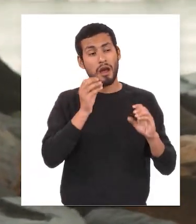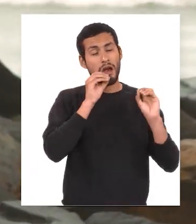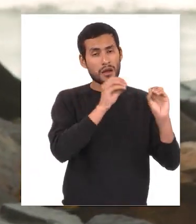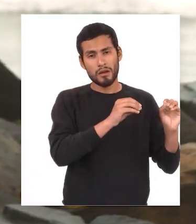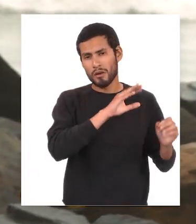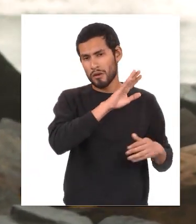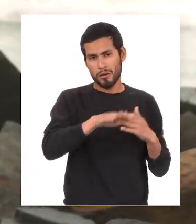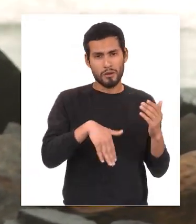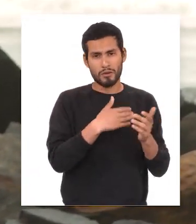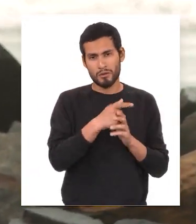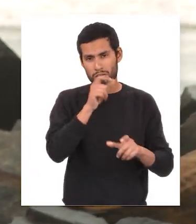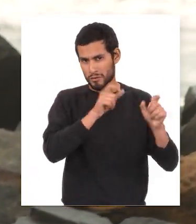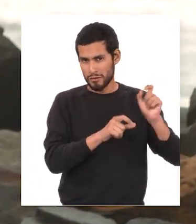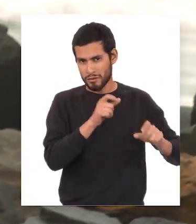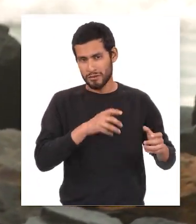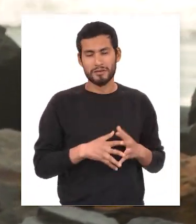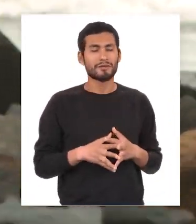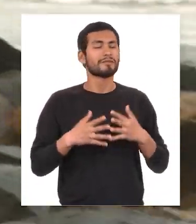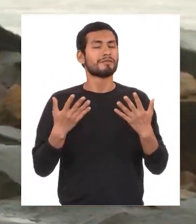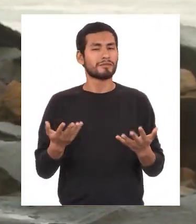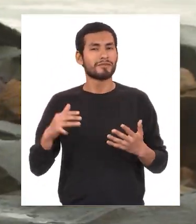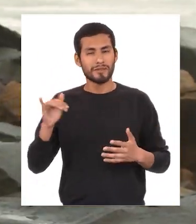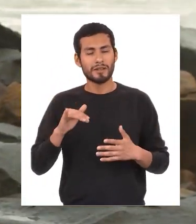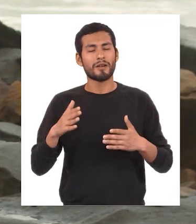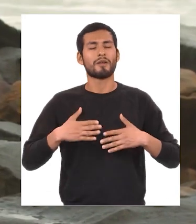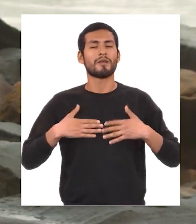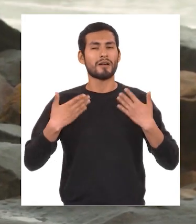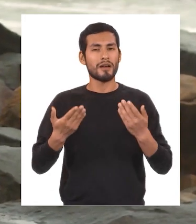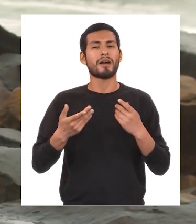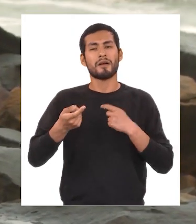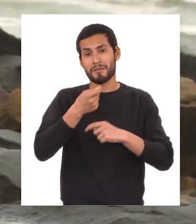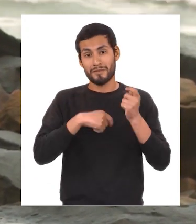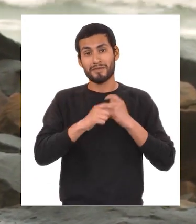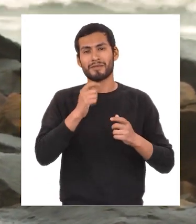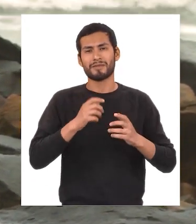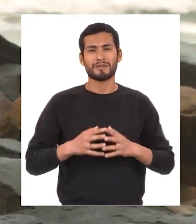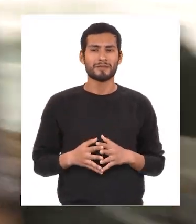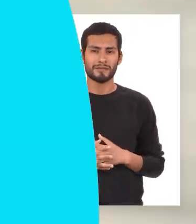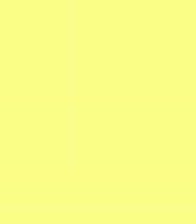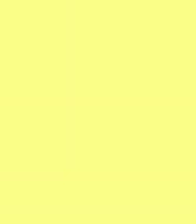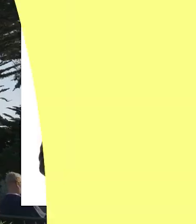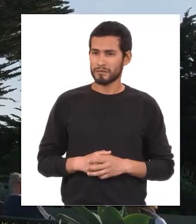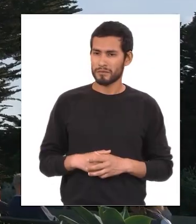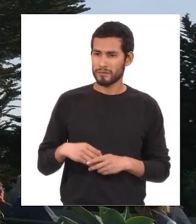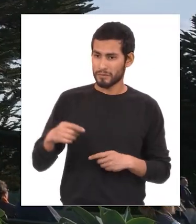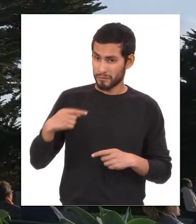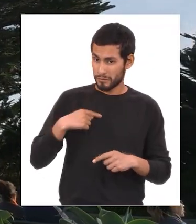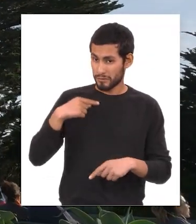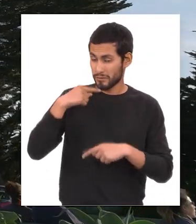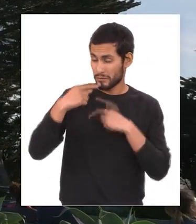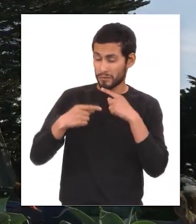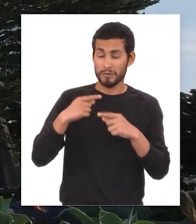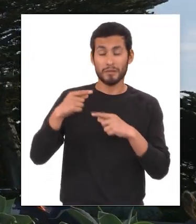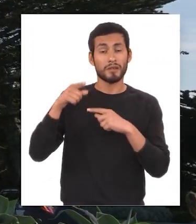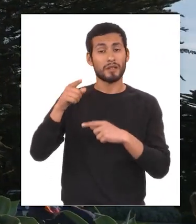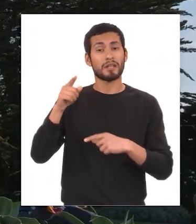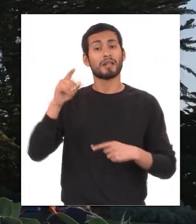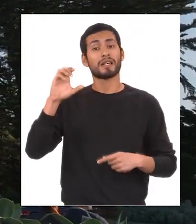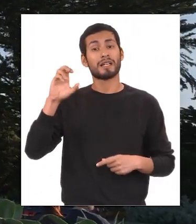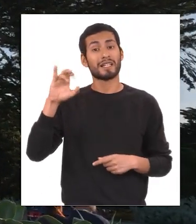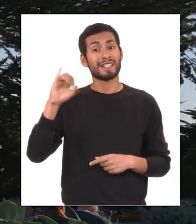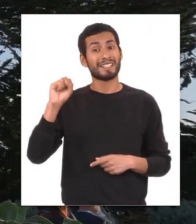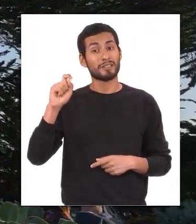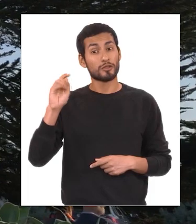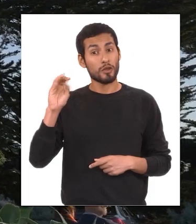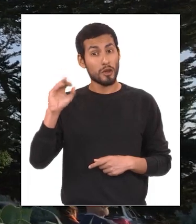alimentar a toda una población también podían ser vendidos les comento que el día que